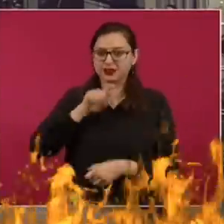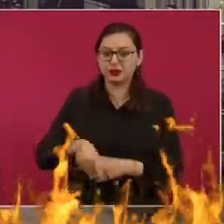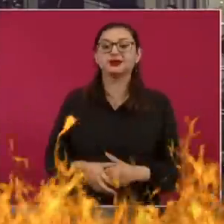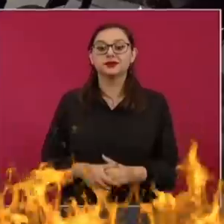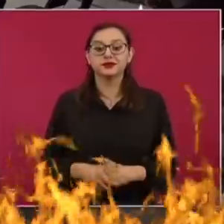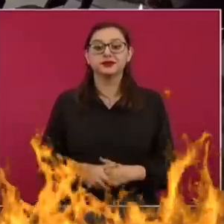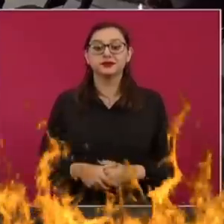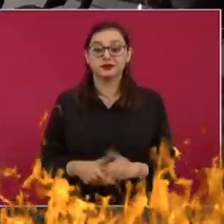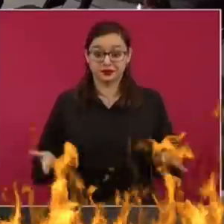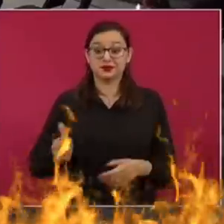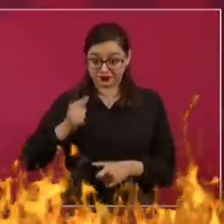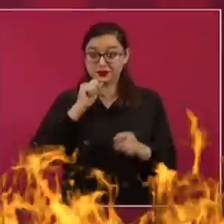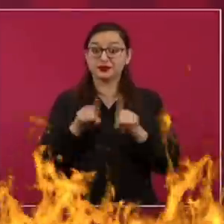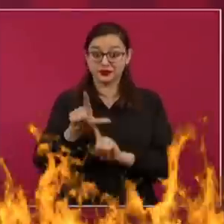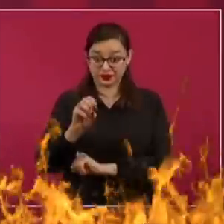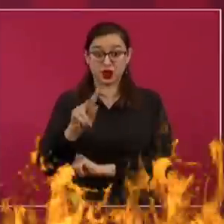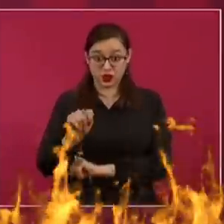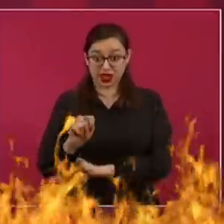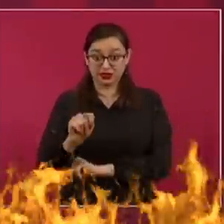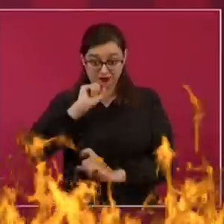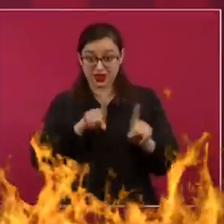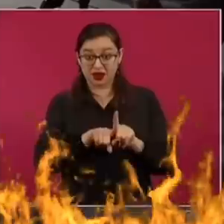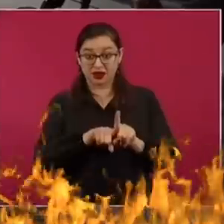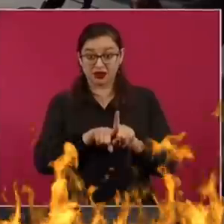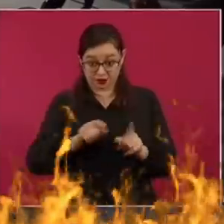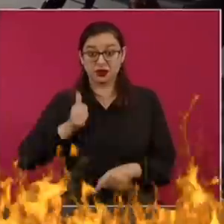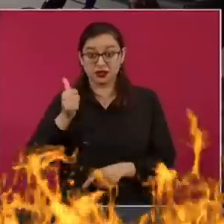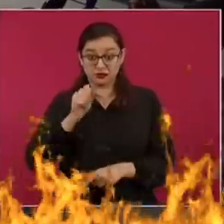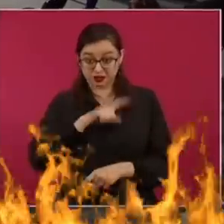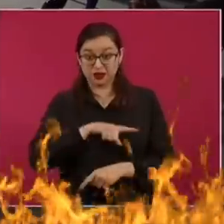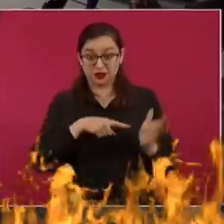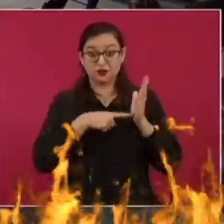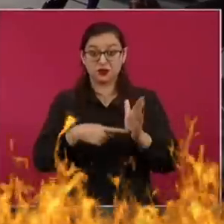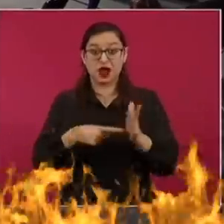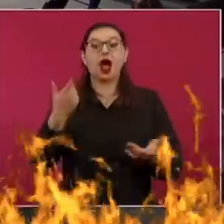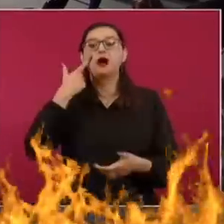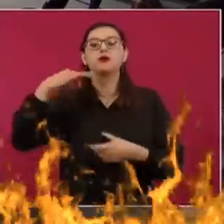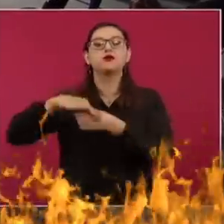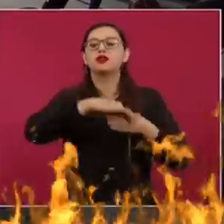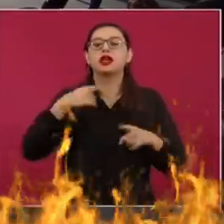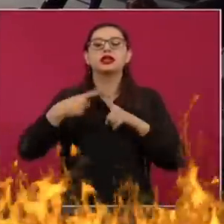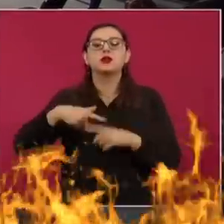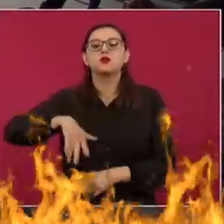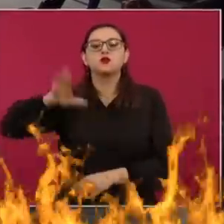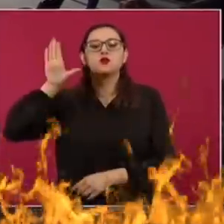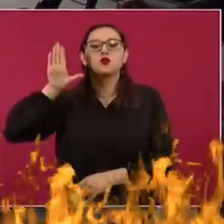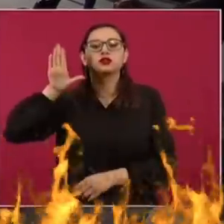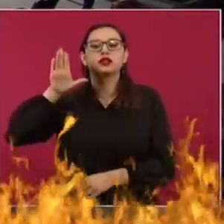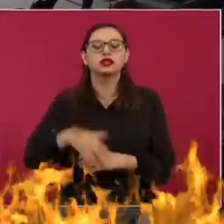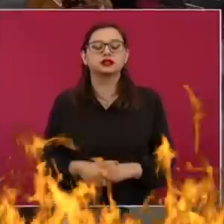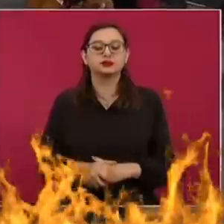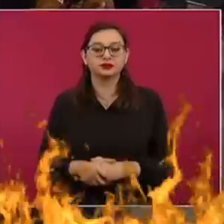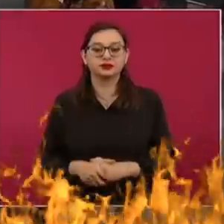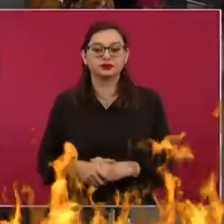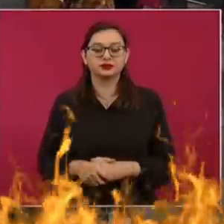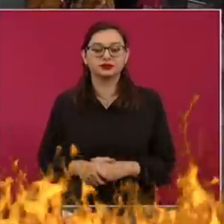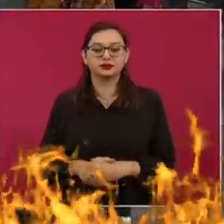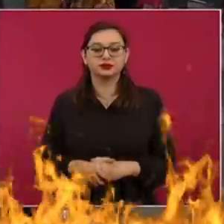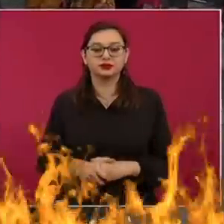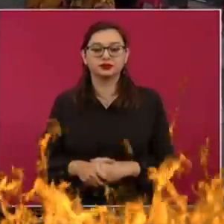Aprovechamos de una vez para lo de Demola. ¿Sí? Democráticamente, ver, que levanten las manos y de una vez va lo de Loretta. ¿Eh?